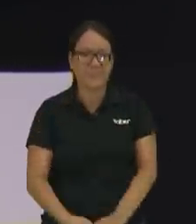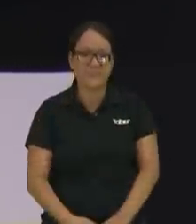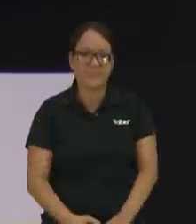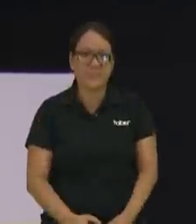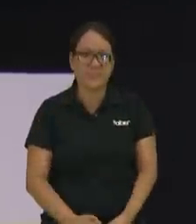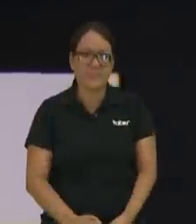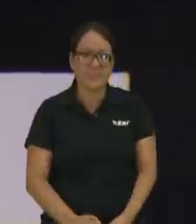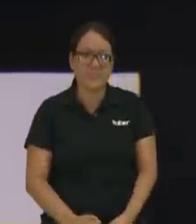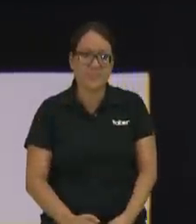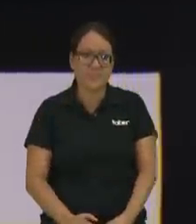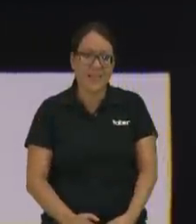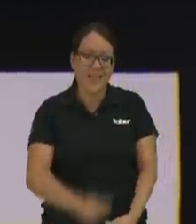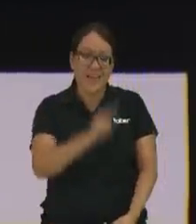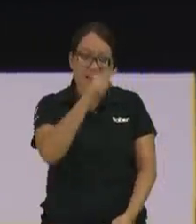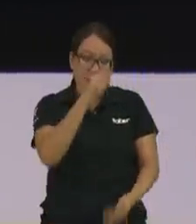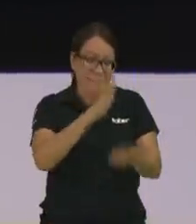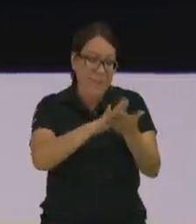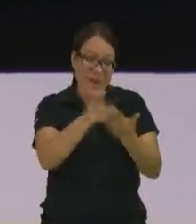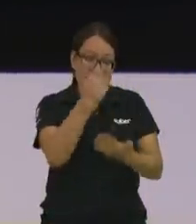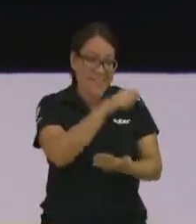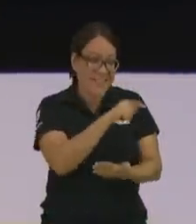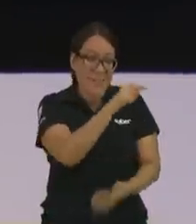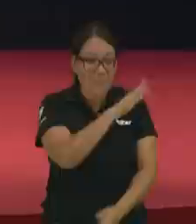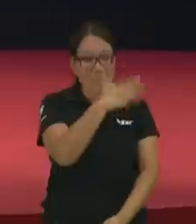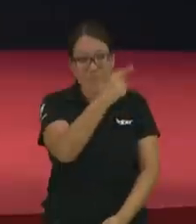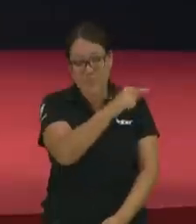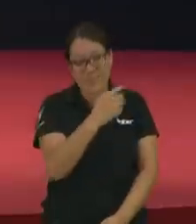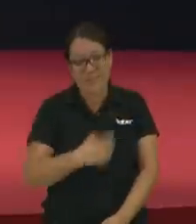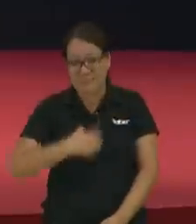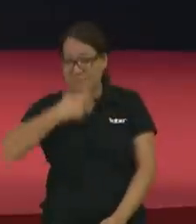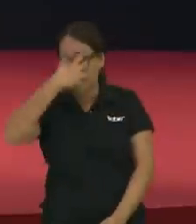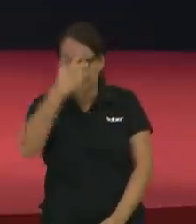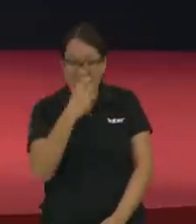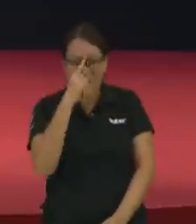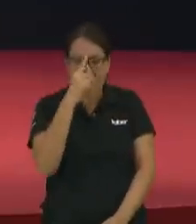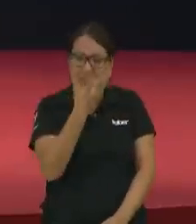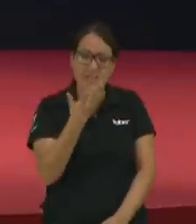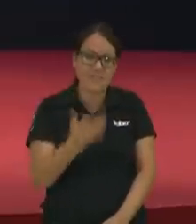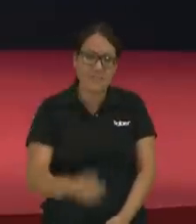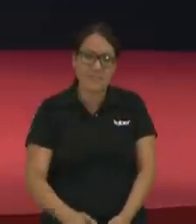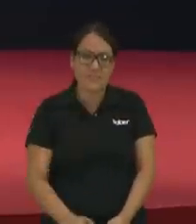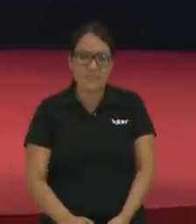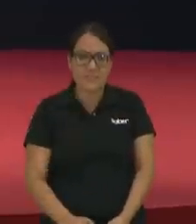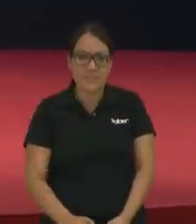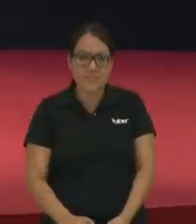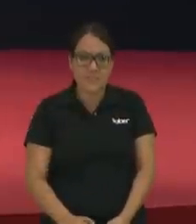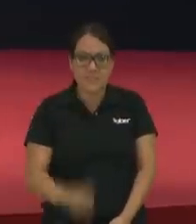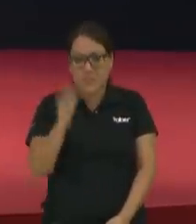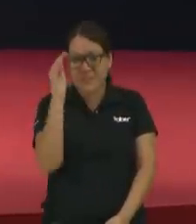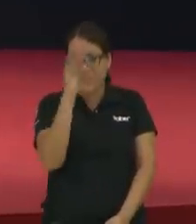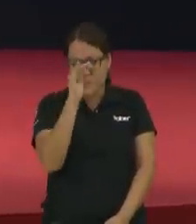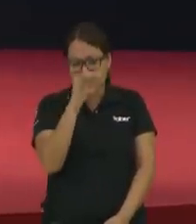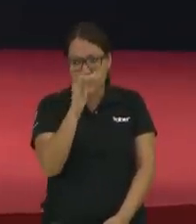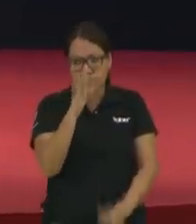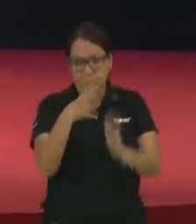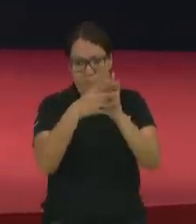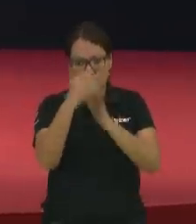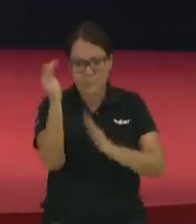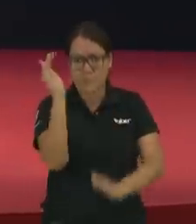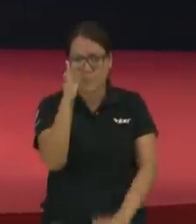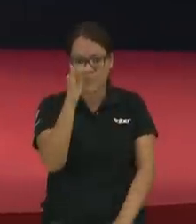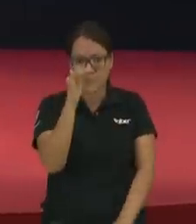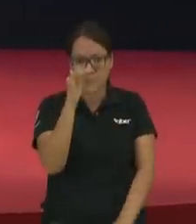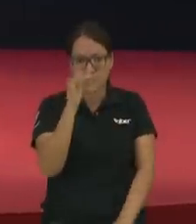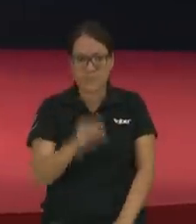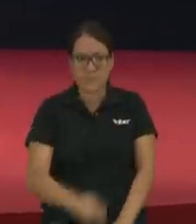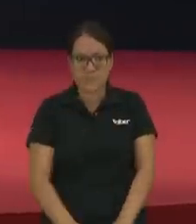no te va a pagar y después te enojas y no tenés para salir va diga conmigo instruye y le dije